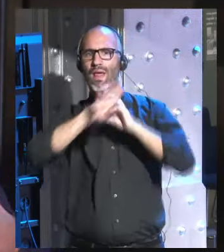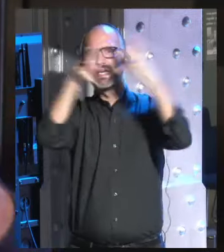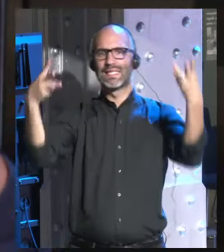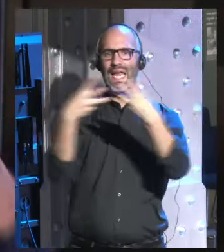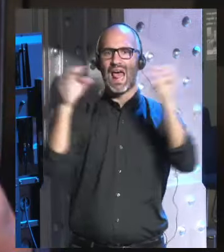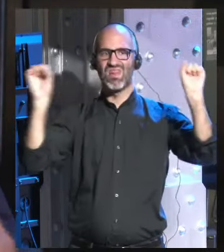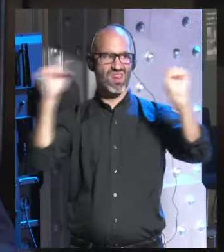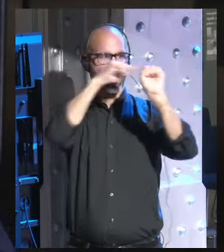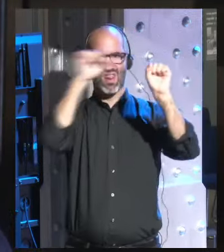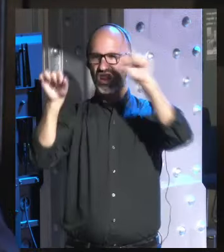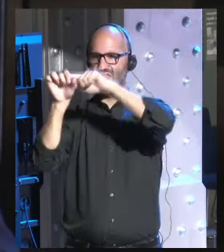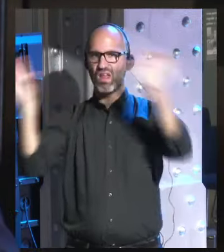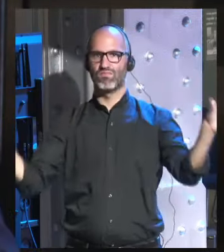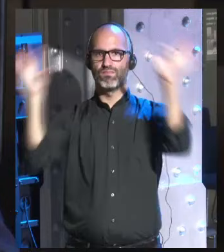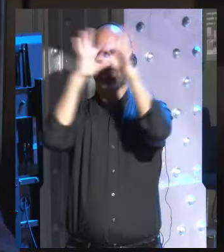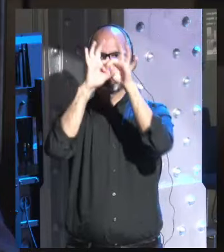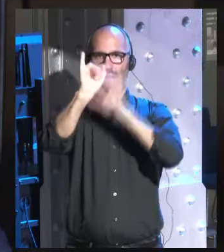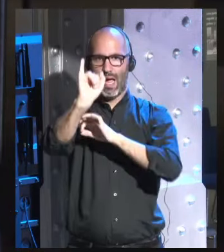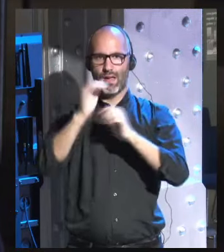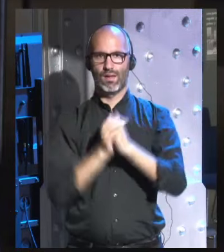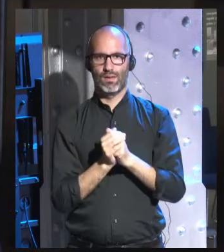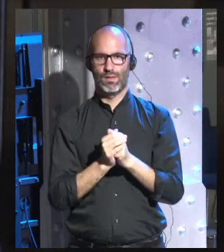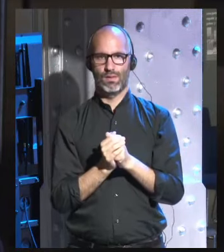conecta los cerebros directamente unos con otros